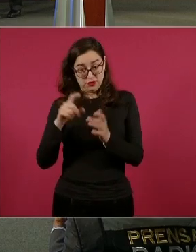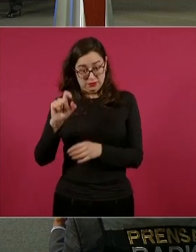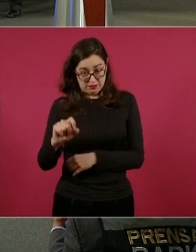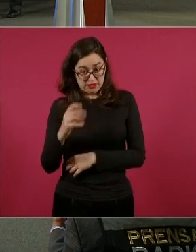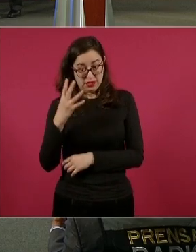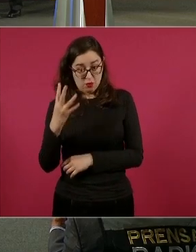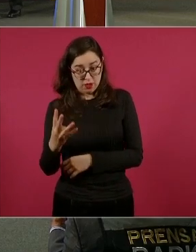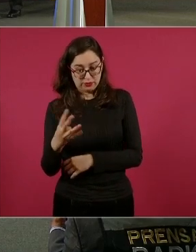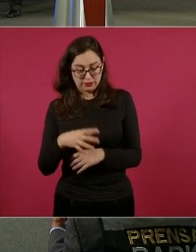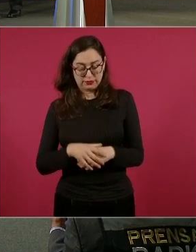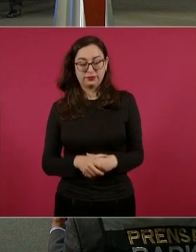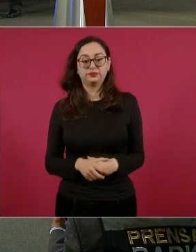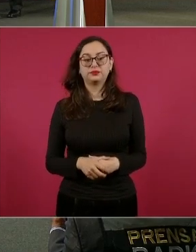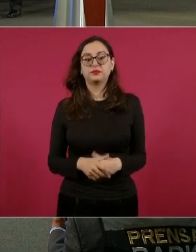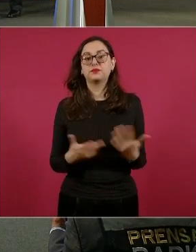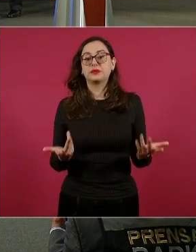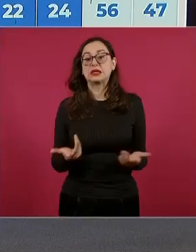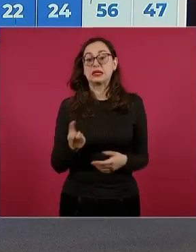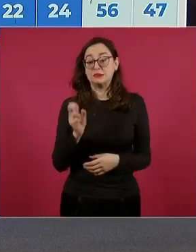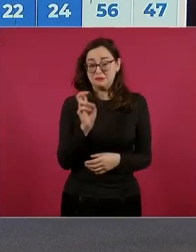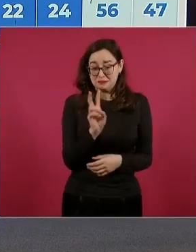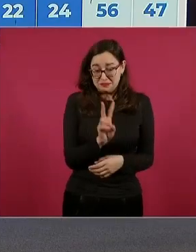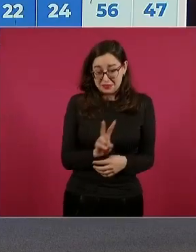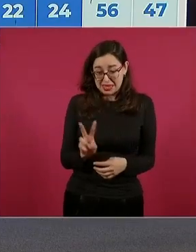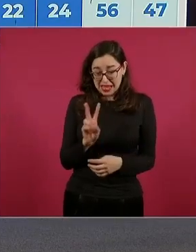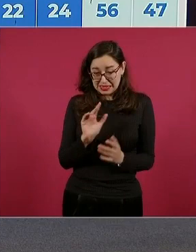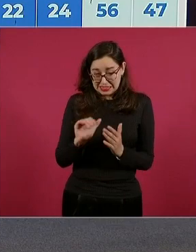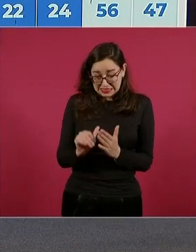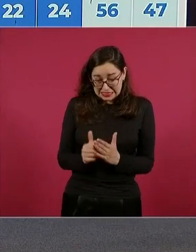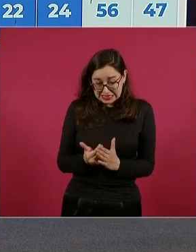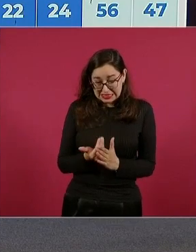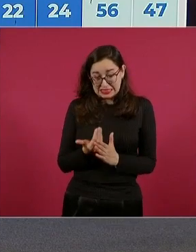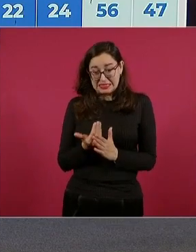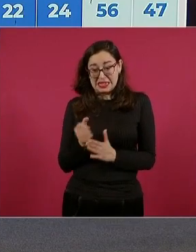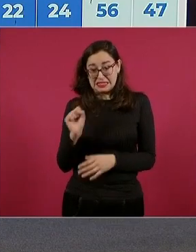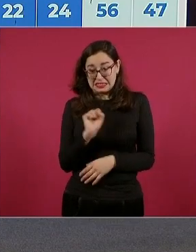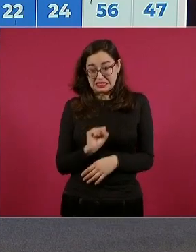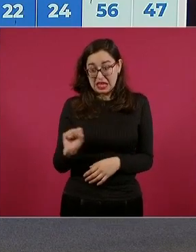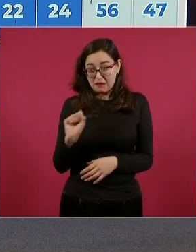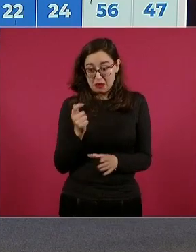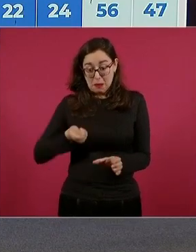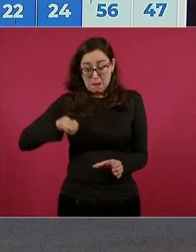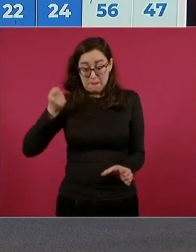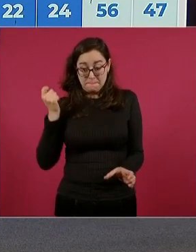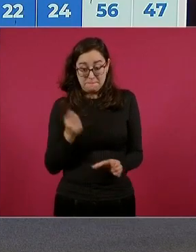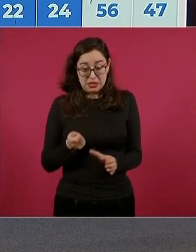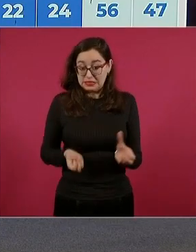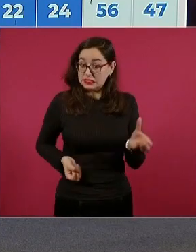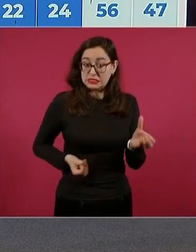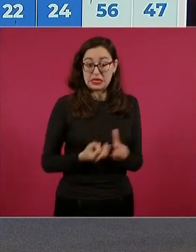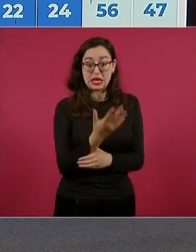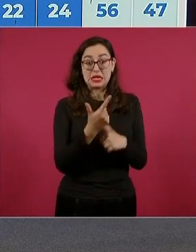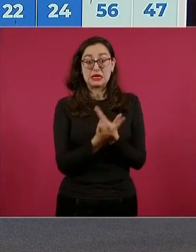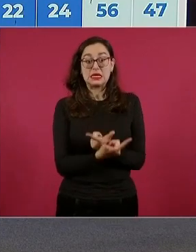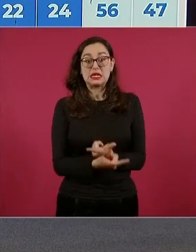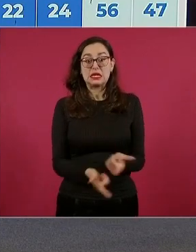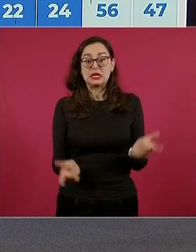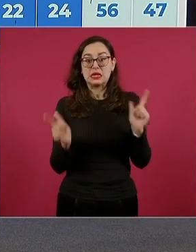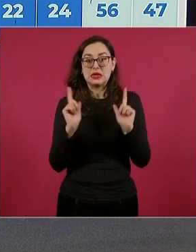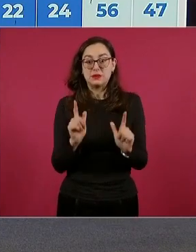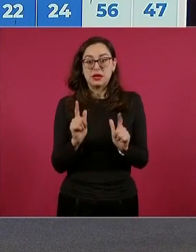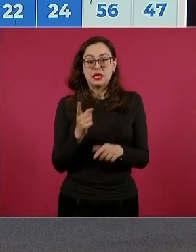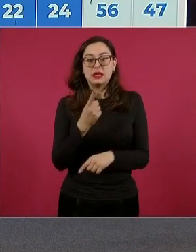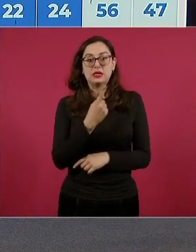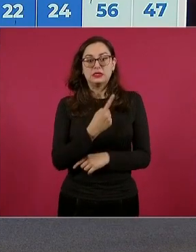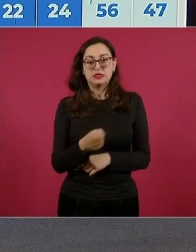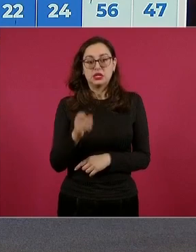Vemos que en fines de semana tenemos registrados 192 PPLs que se les ha otorgado su